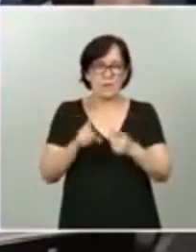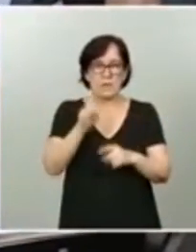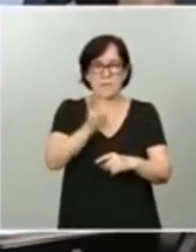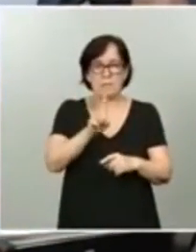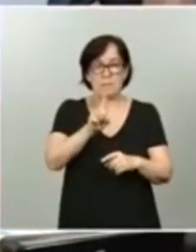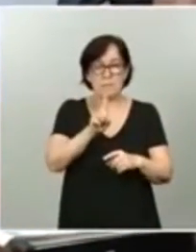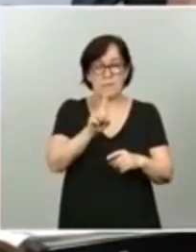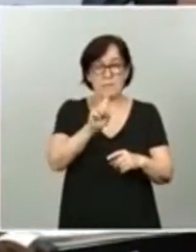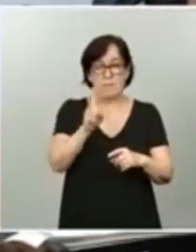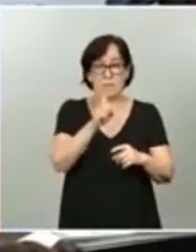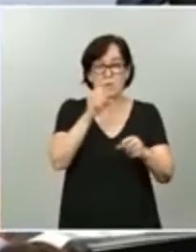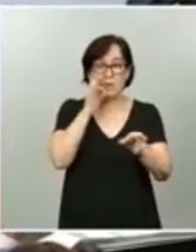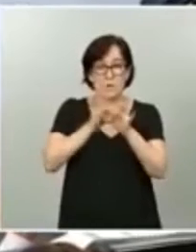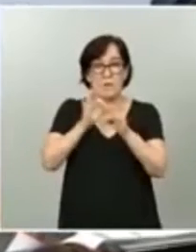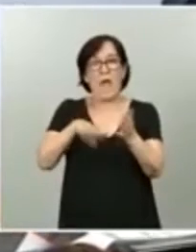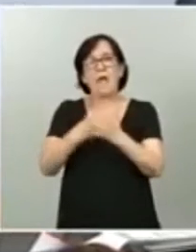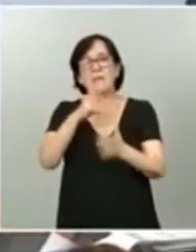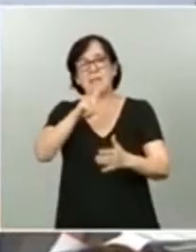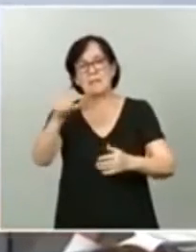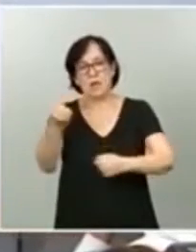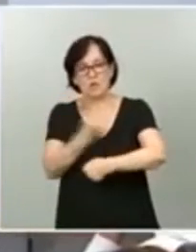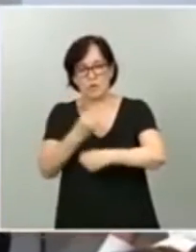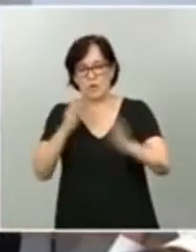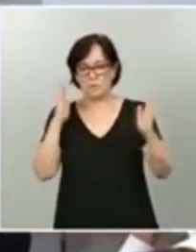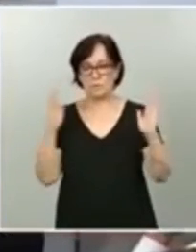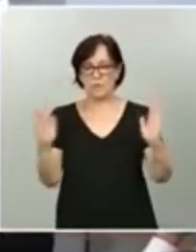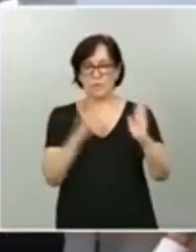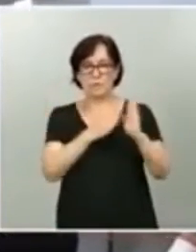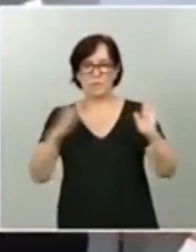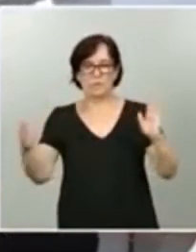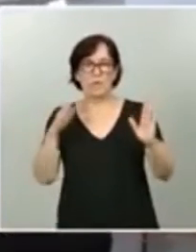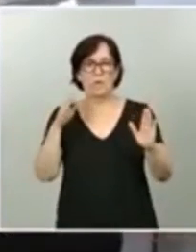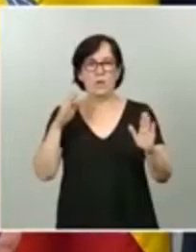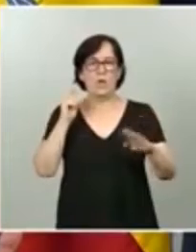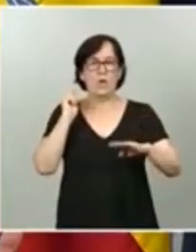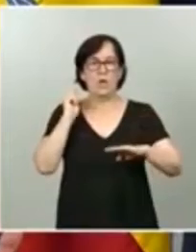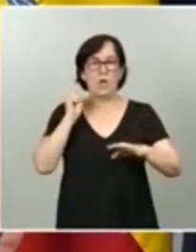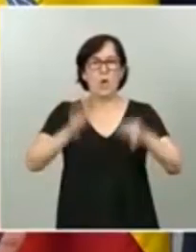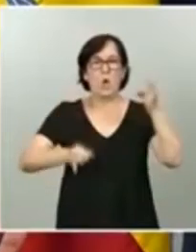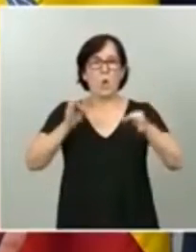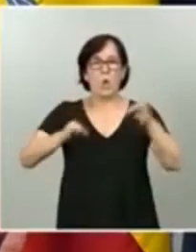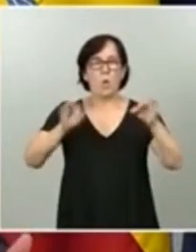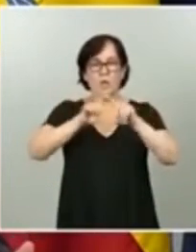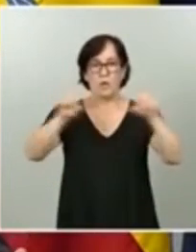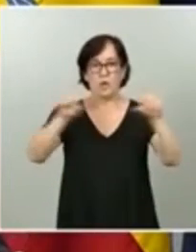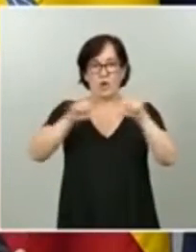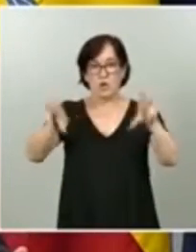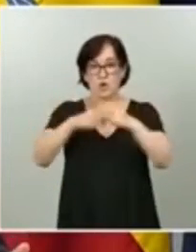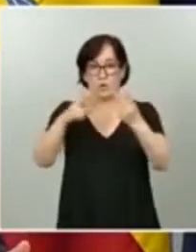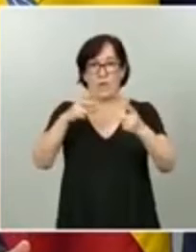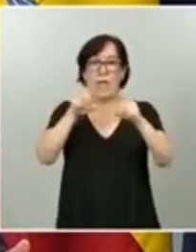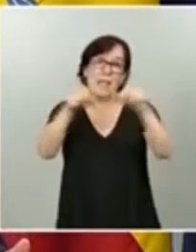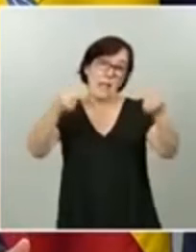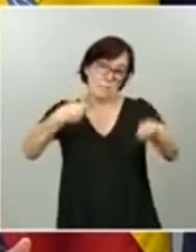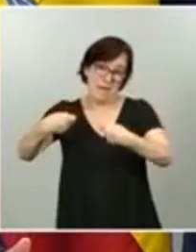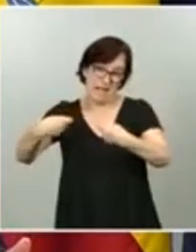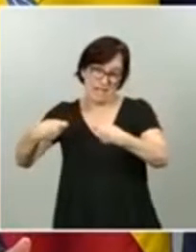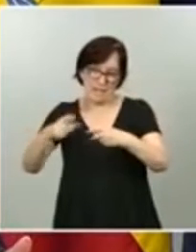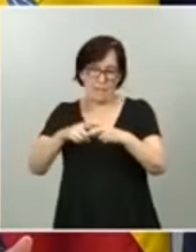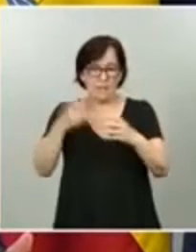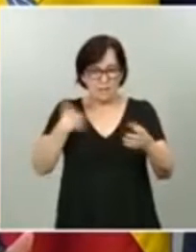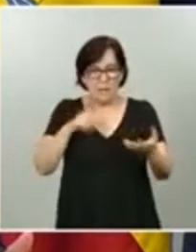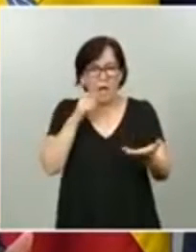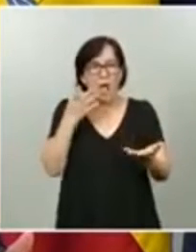al 31 de diciembre, que afecta directamente a los juzgados de lo social y los juzgados de lo mercantil. Creo que tienen ya en su poder